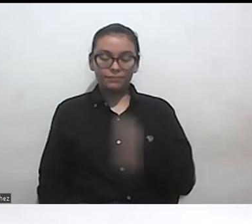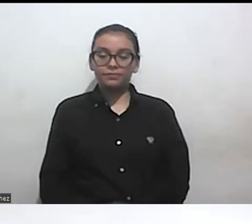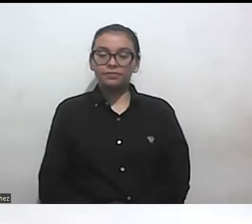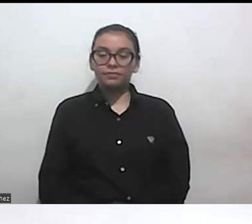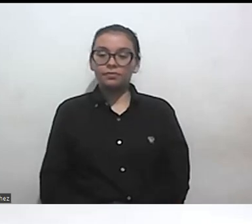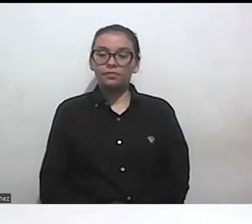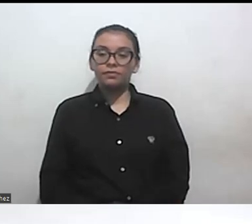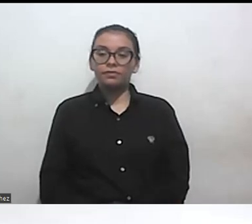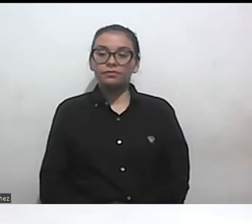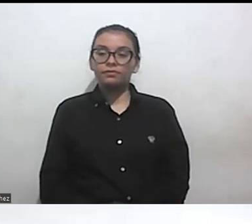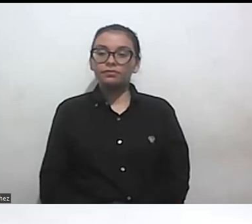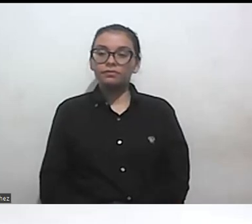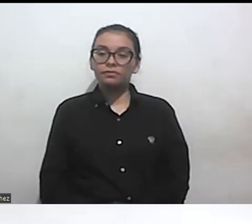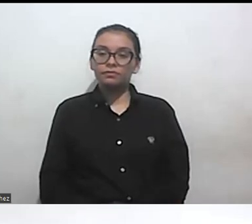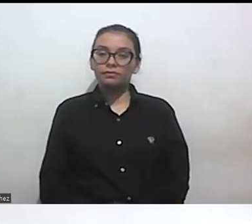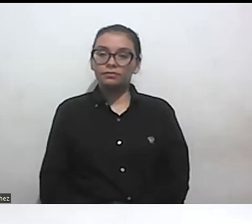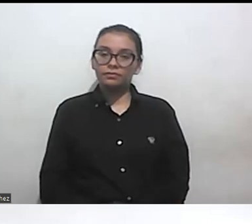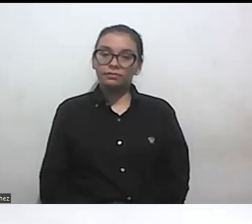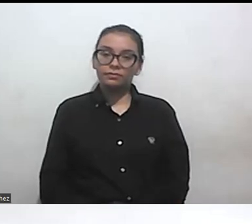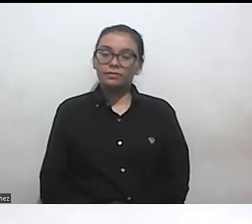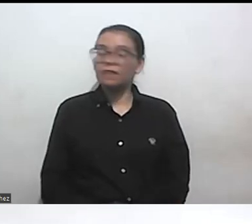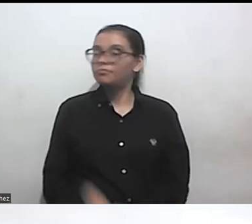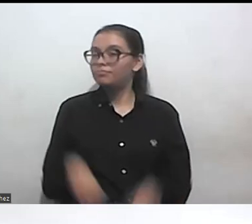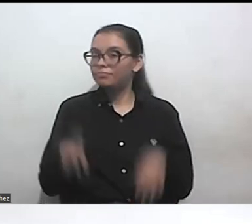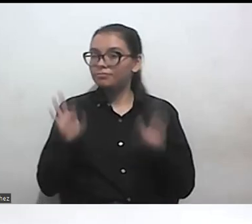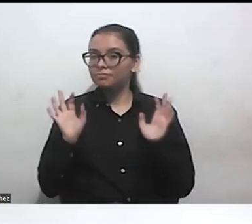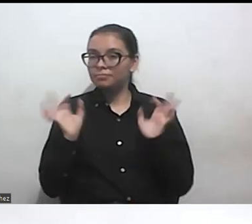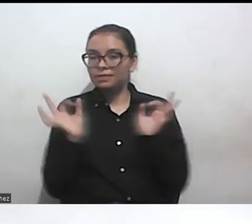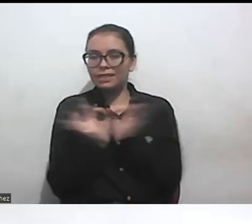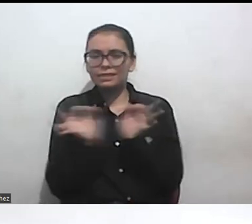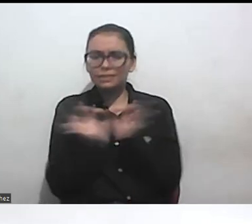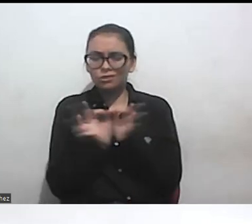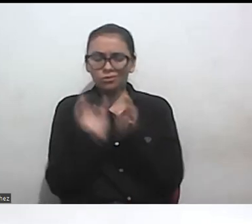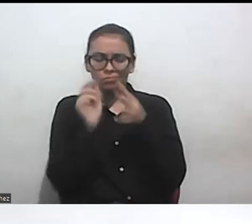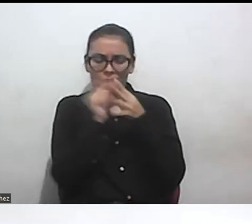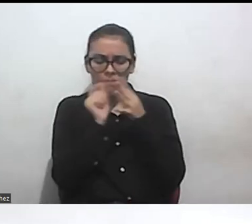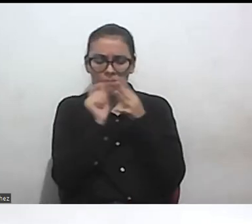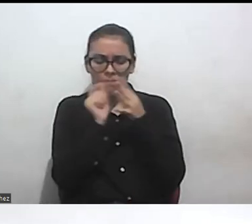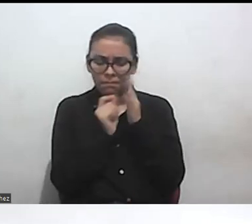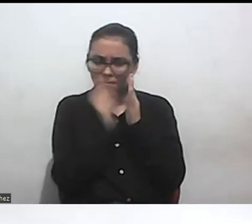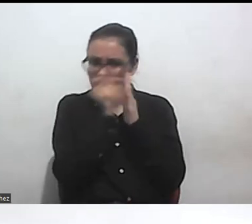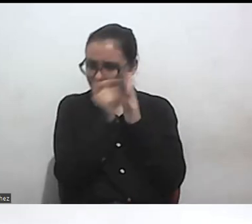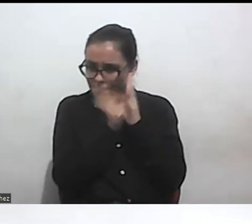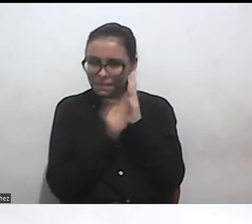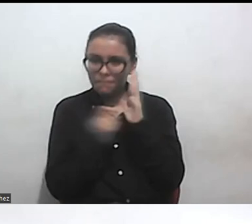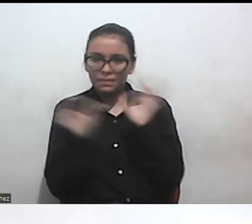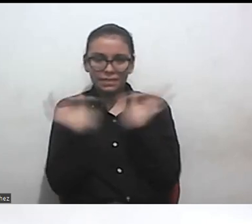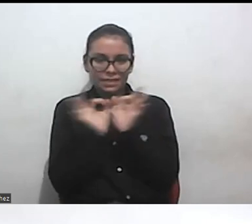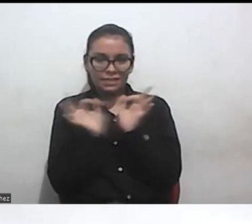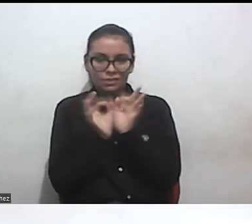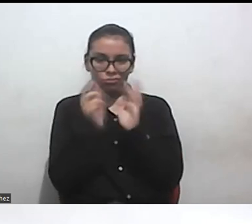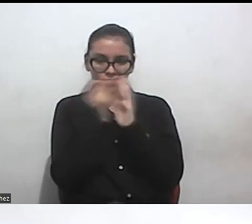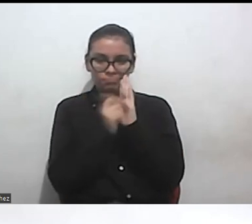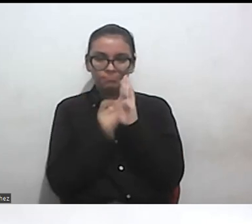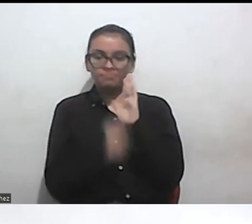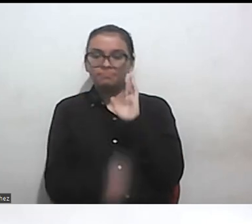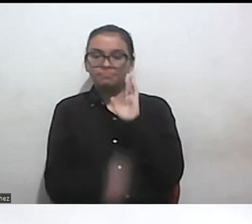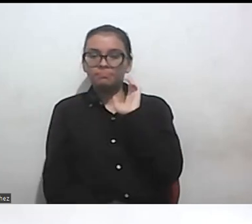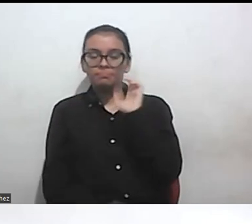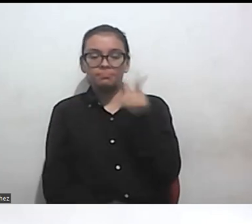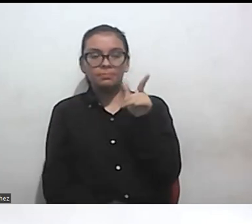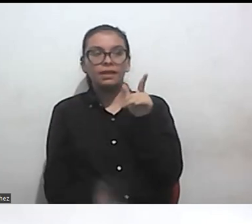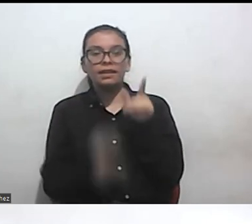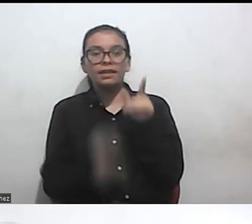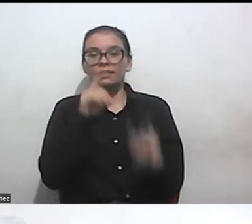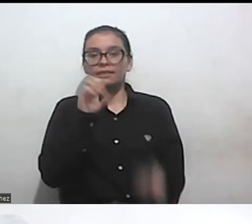gracias pues muy brevemente voy a solo decir como unas cositas puntuales específicamente para Deider que